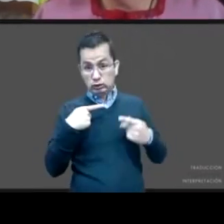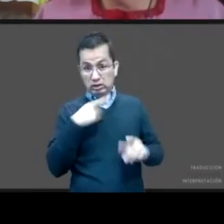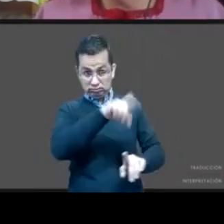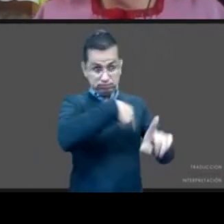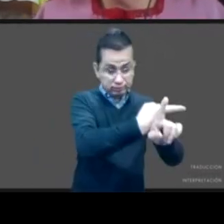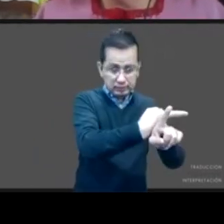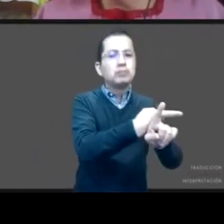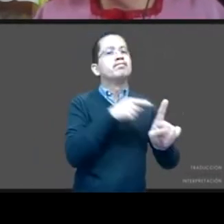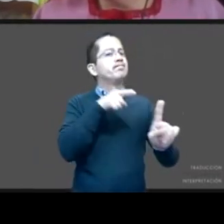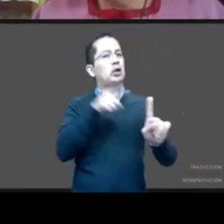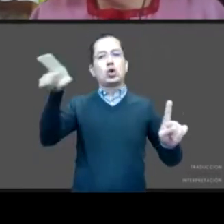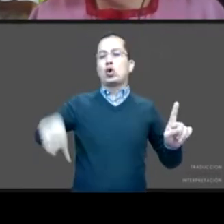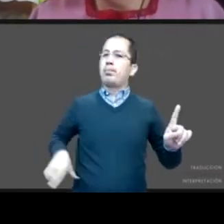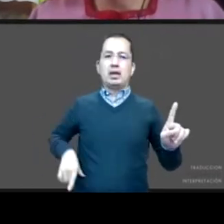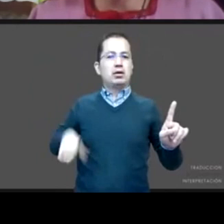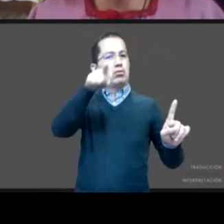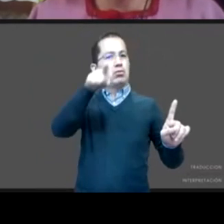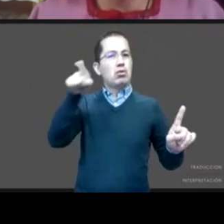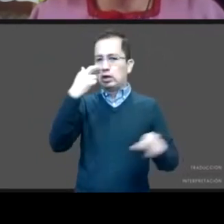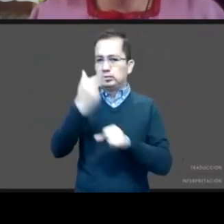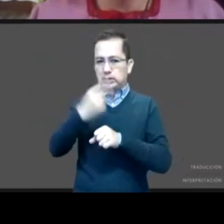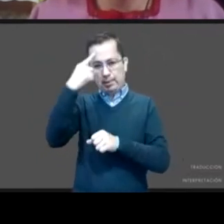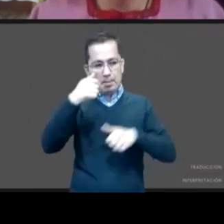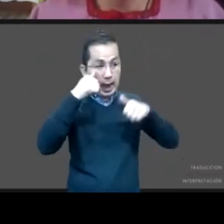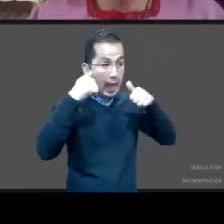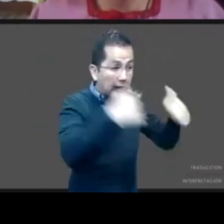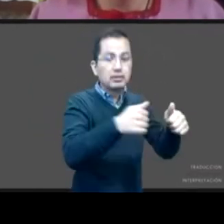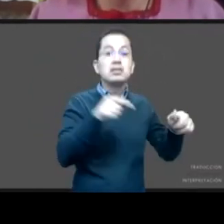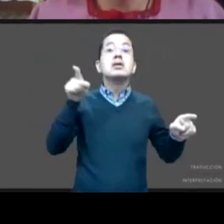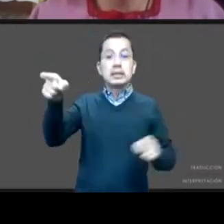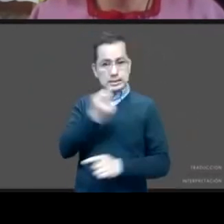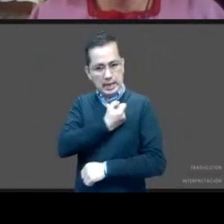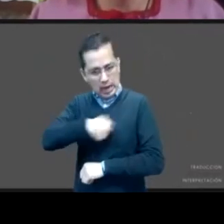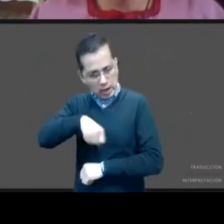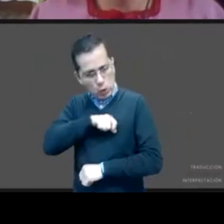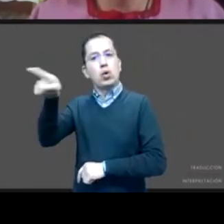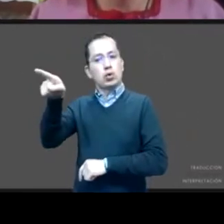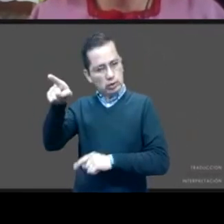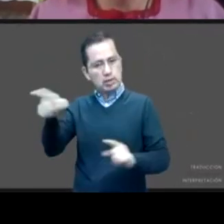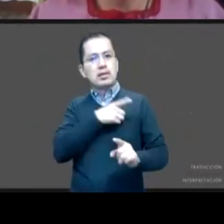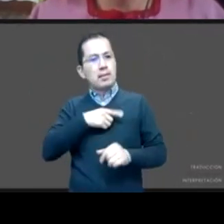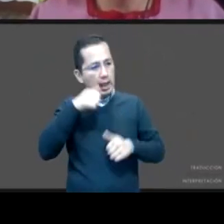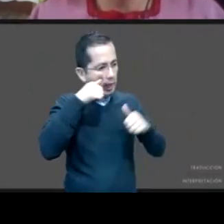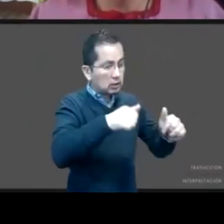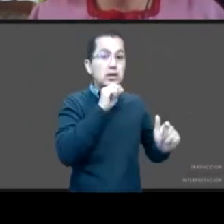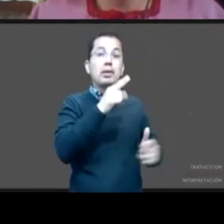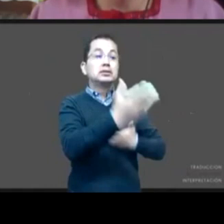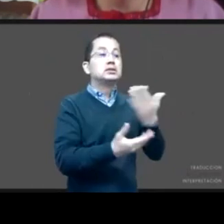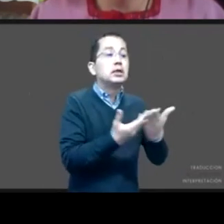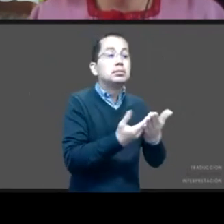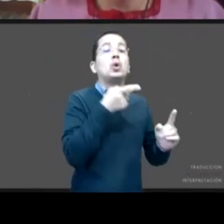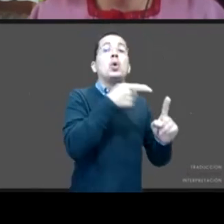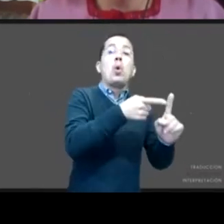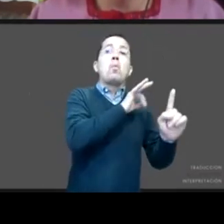sobre todo las de salud, incluido el servicio de interrupción voluntaria del embarazo, por medio de